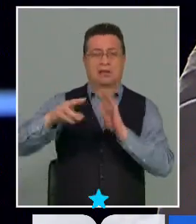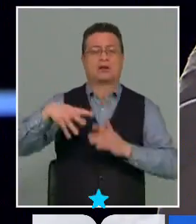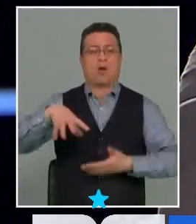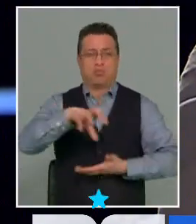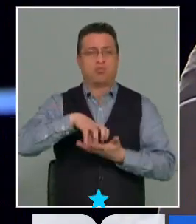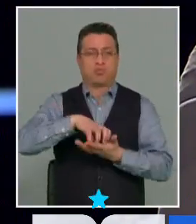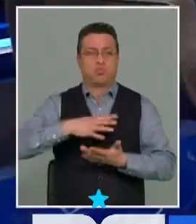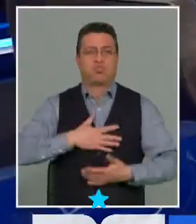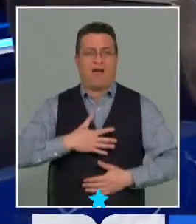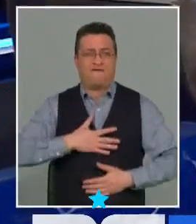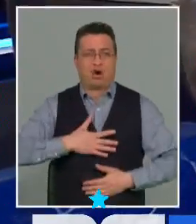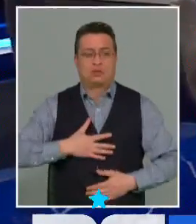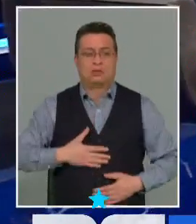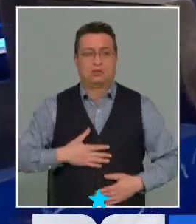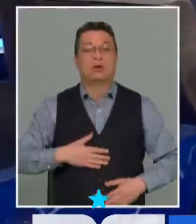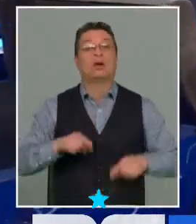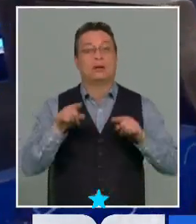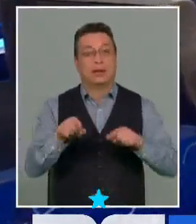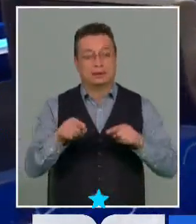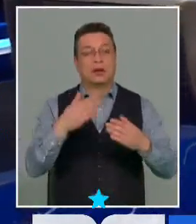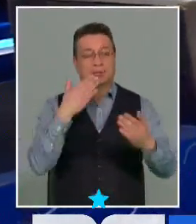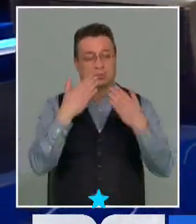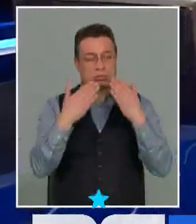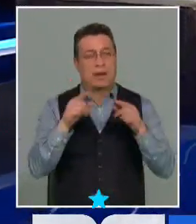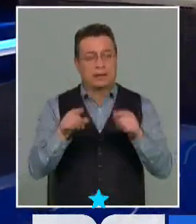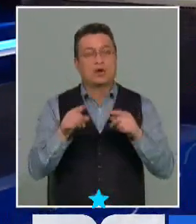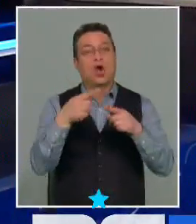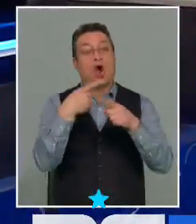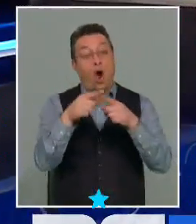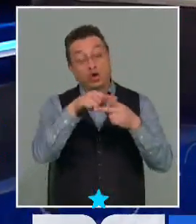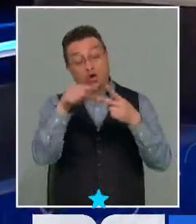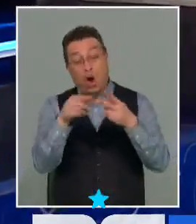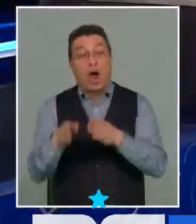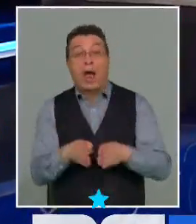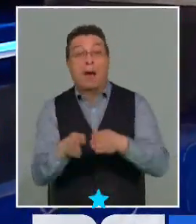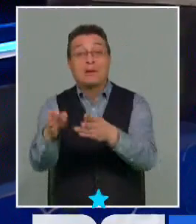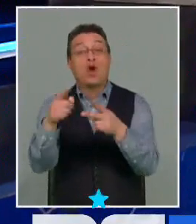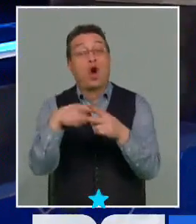y eso es lo que tenemos como discusión el otro camino es que